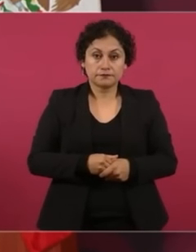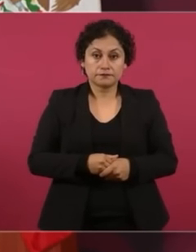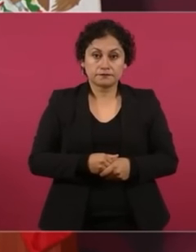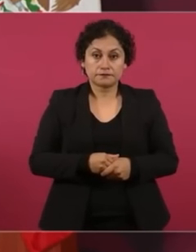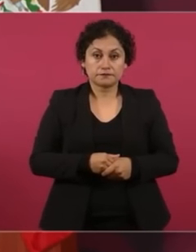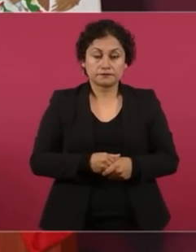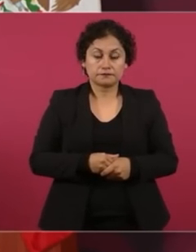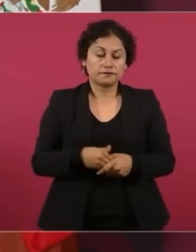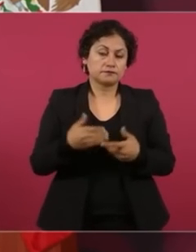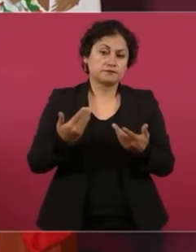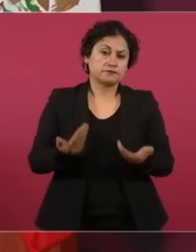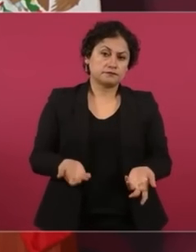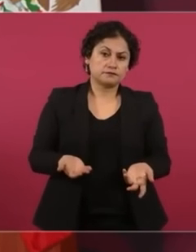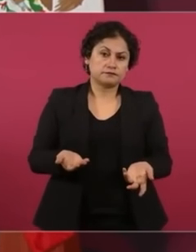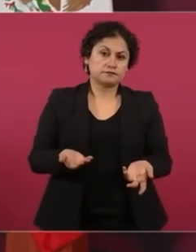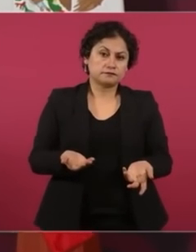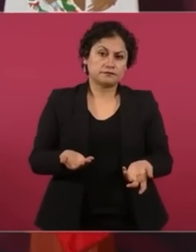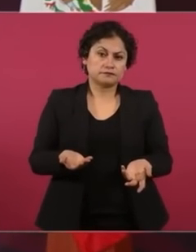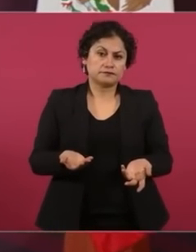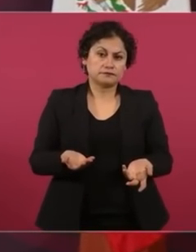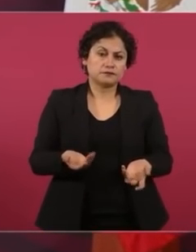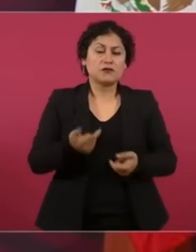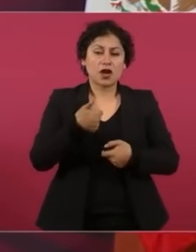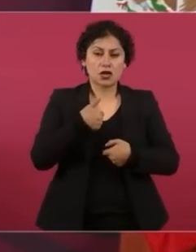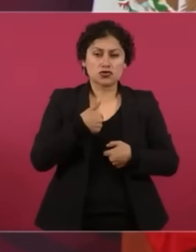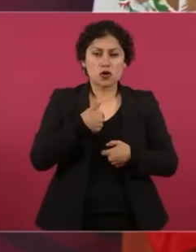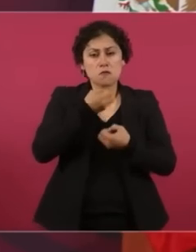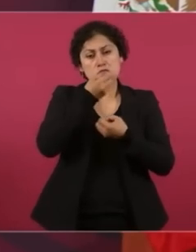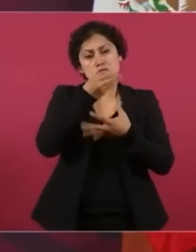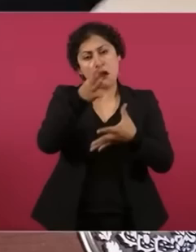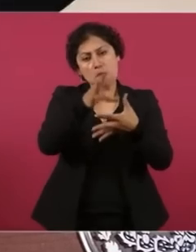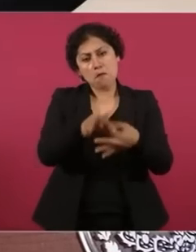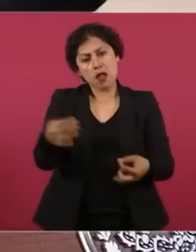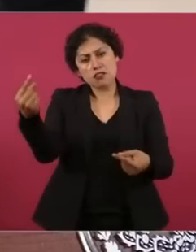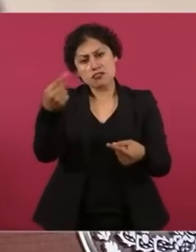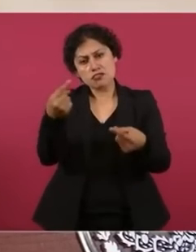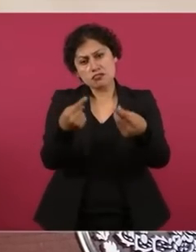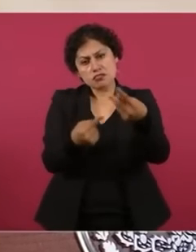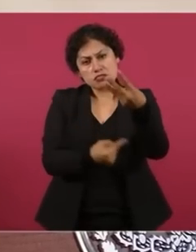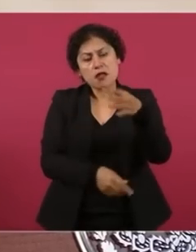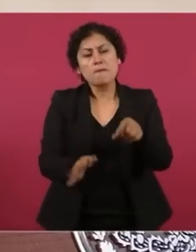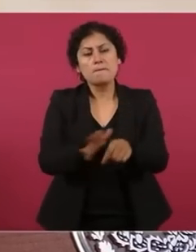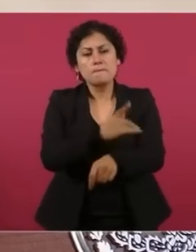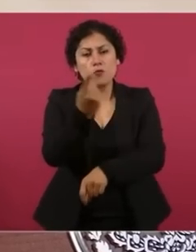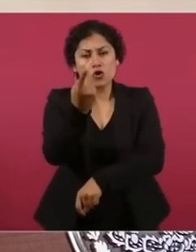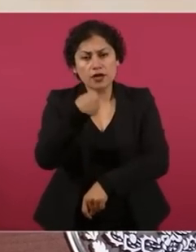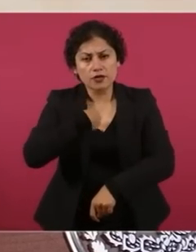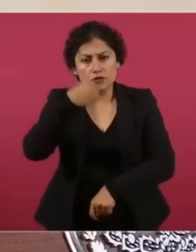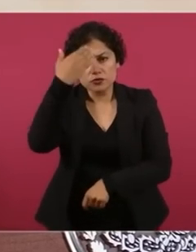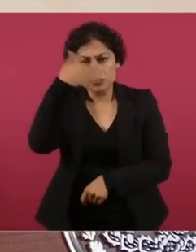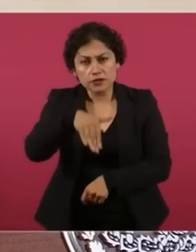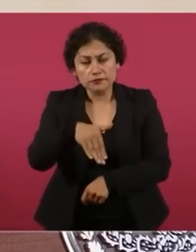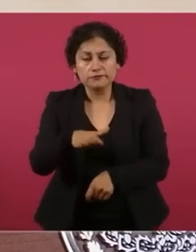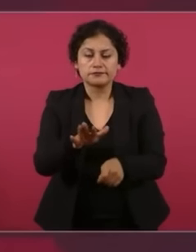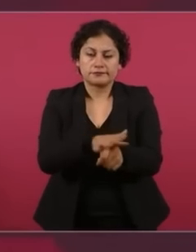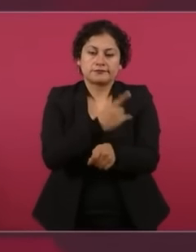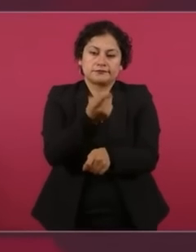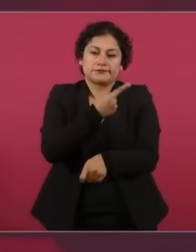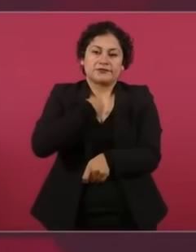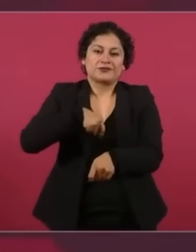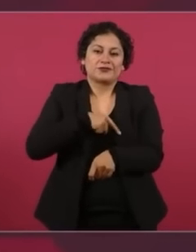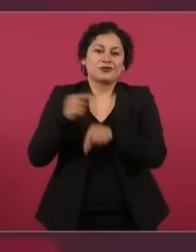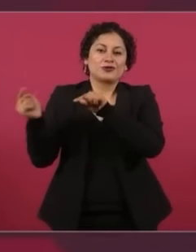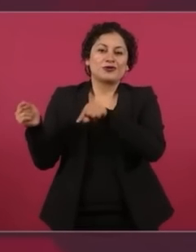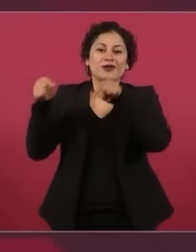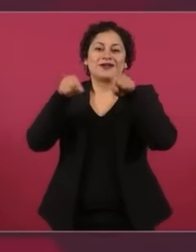¿Y por qué puedo yo hablar así? Porque cuando nosotros llegamos, la